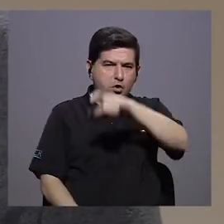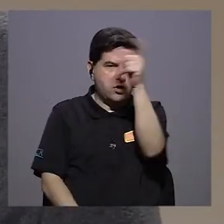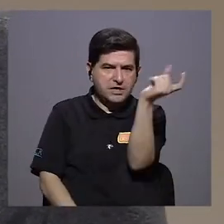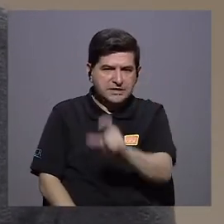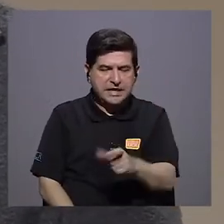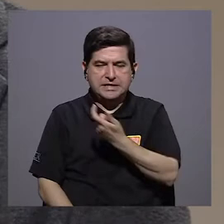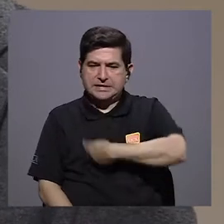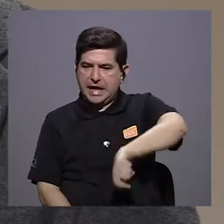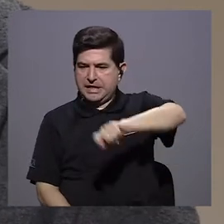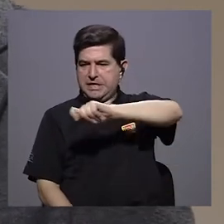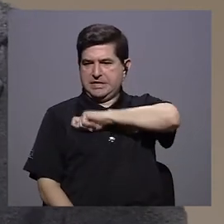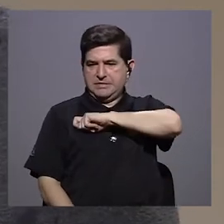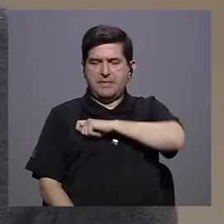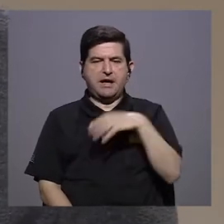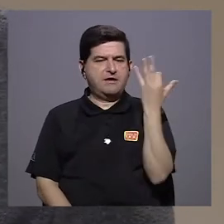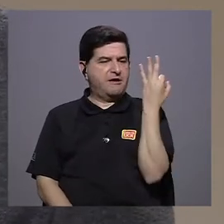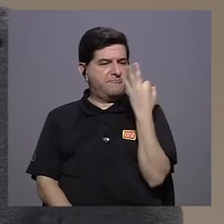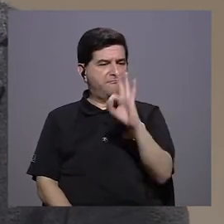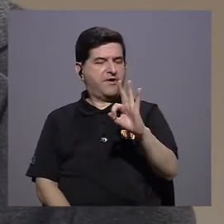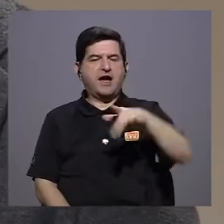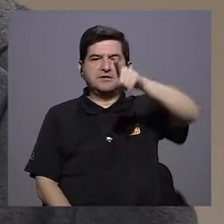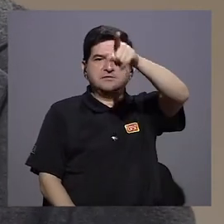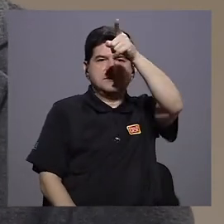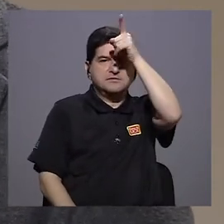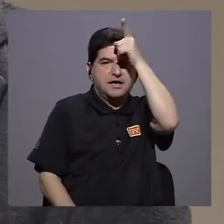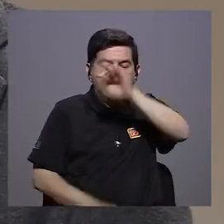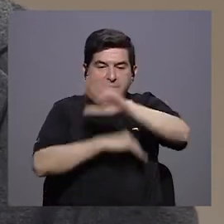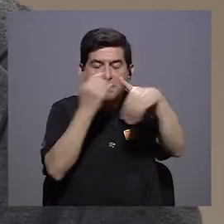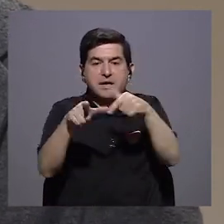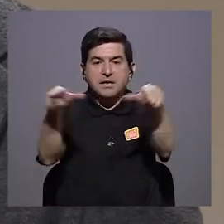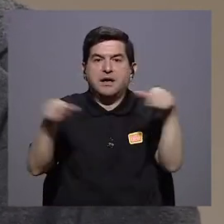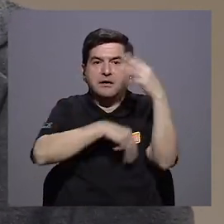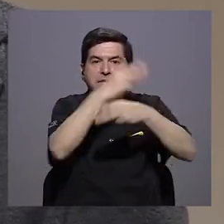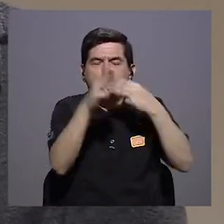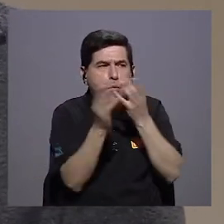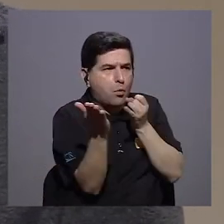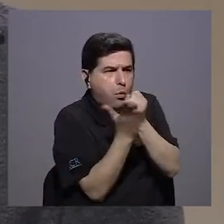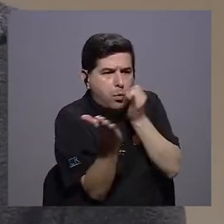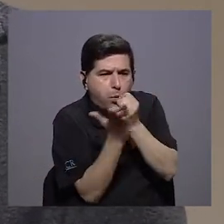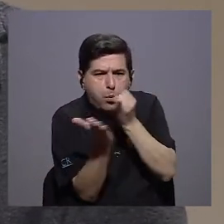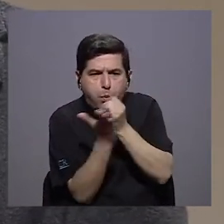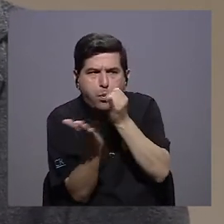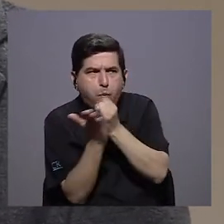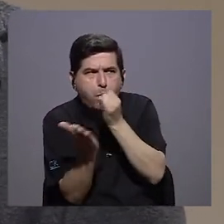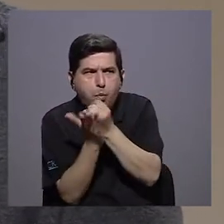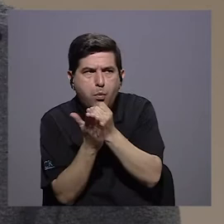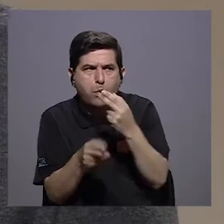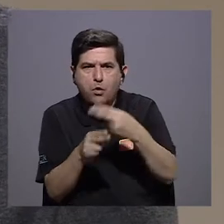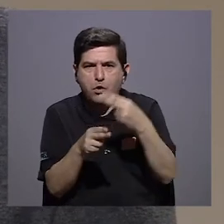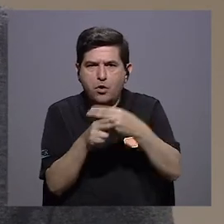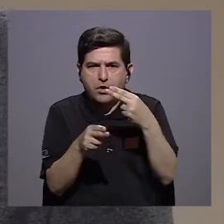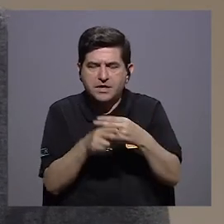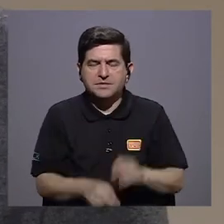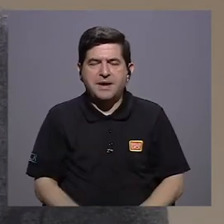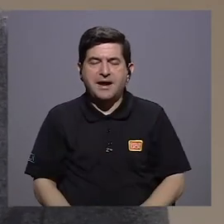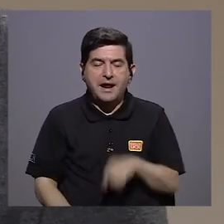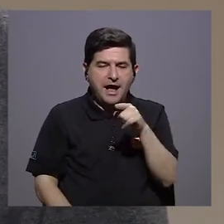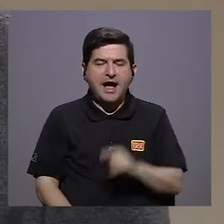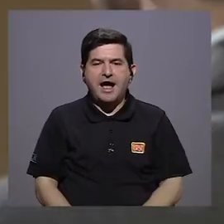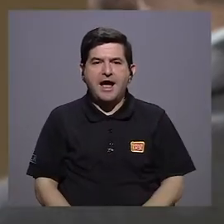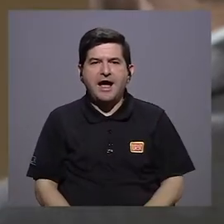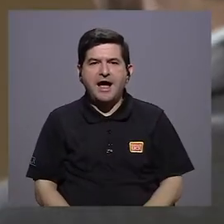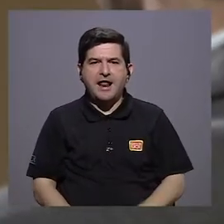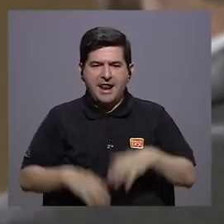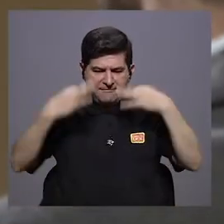mejores científicos de España, los mejores científicos de Francia, Alemania, de todo lado del mundo han venido investigando mucho más lo que se llama la fisiopatología